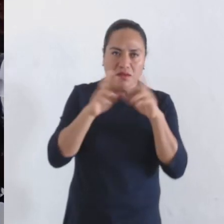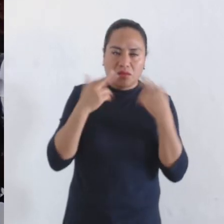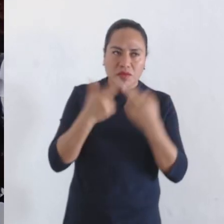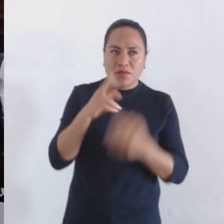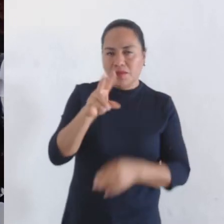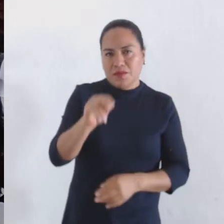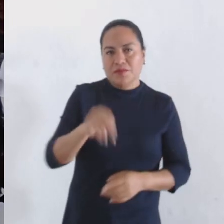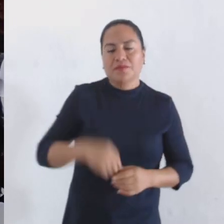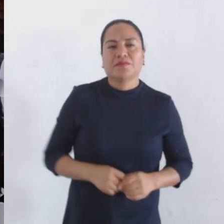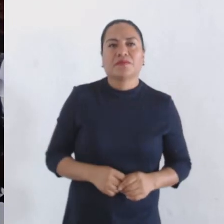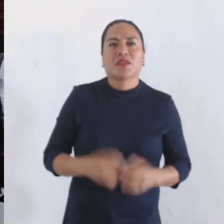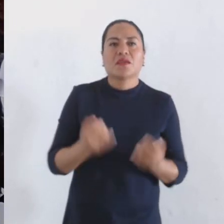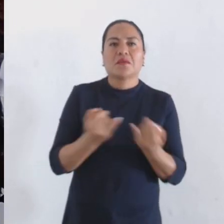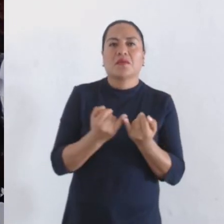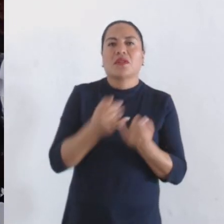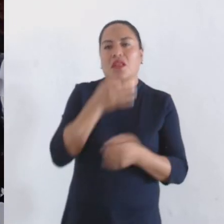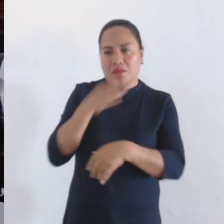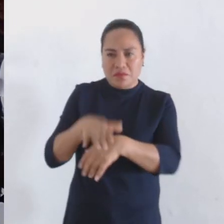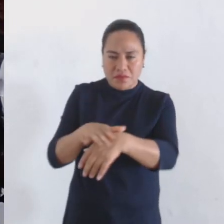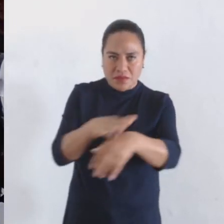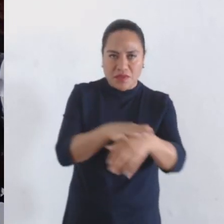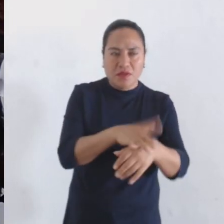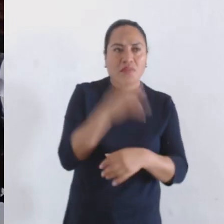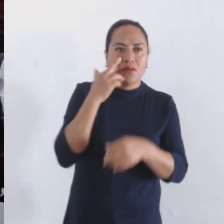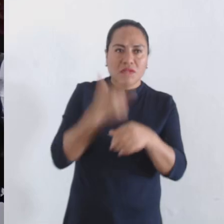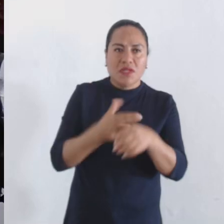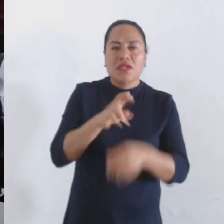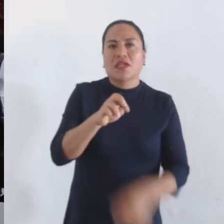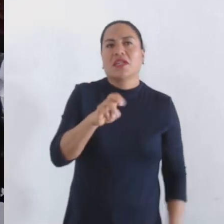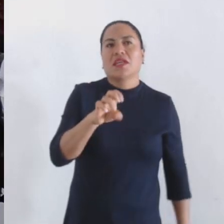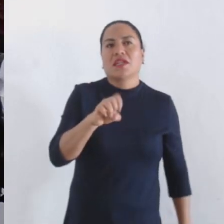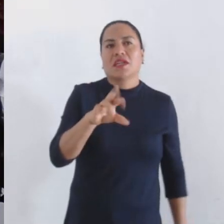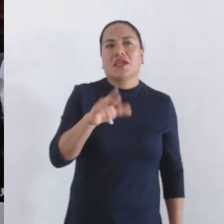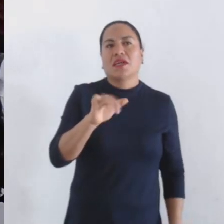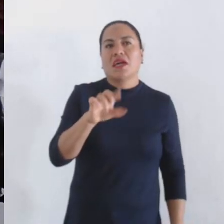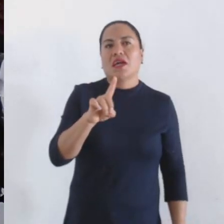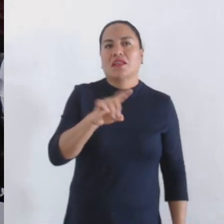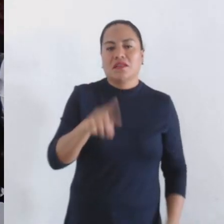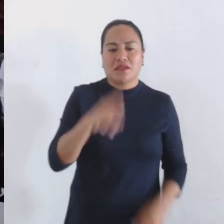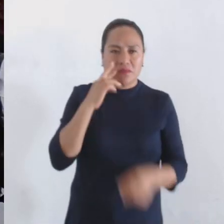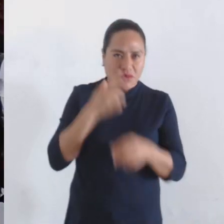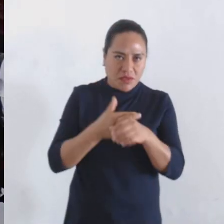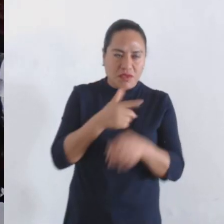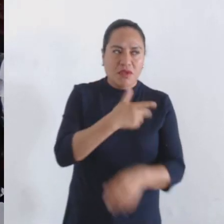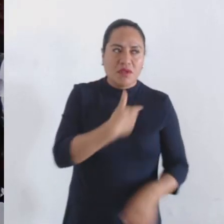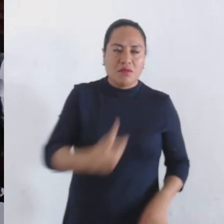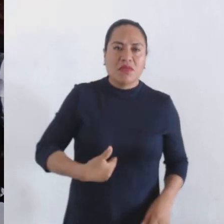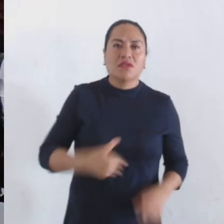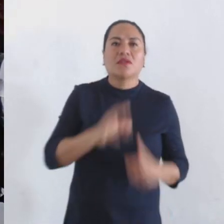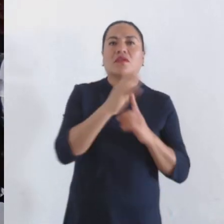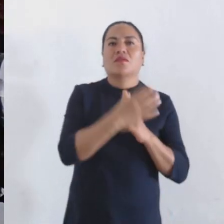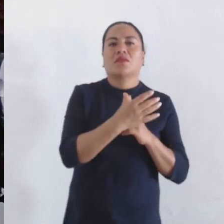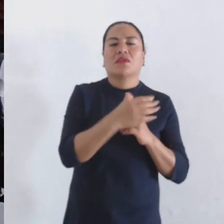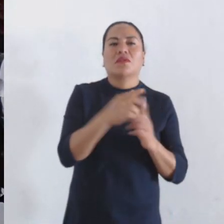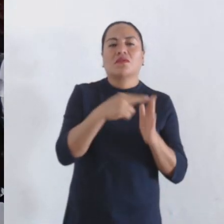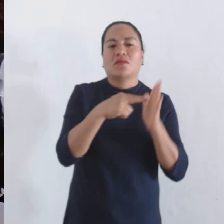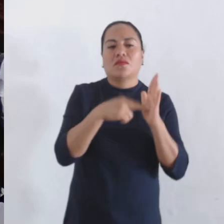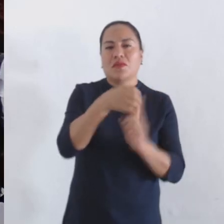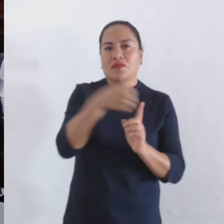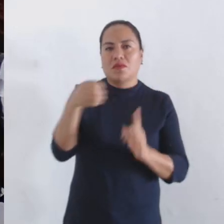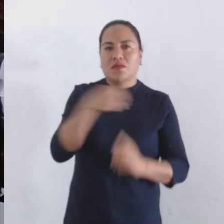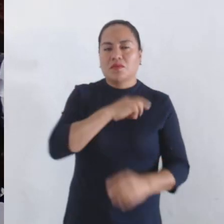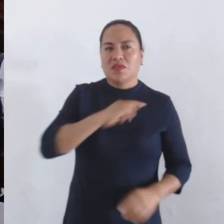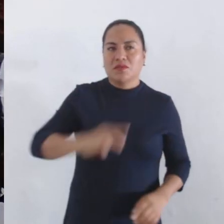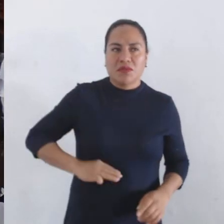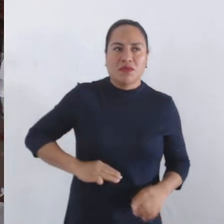sesión. Así, también informo que el regidor René Ricardo Limón, en su carácter de presidente de la Comisión de Normatividad y